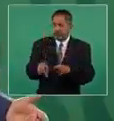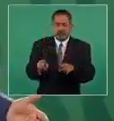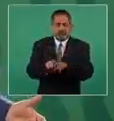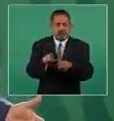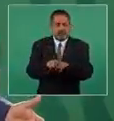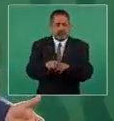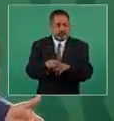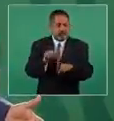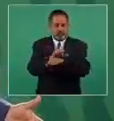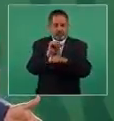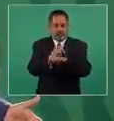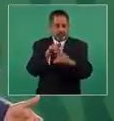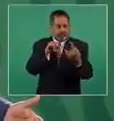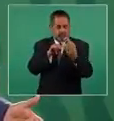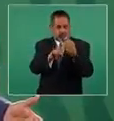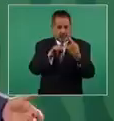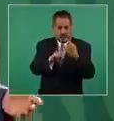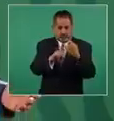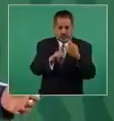la carretera.